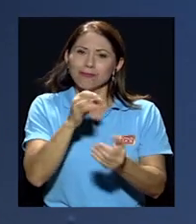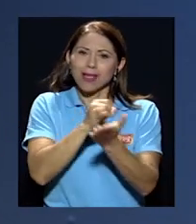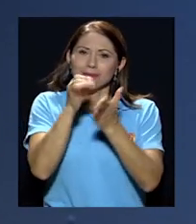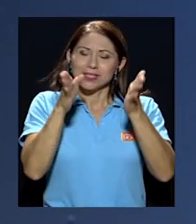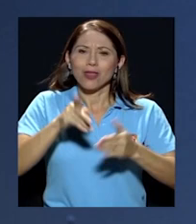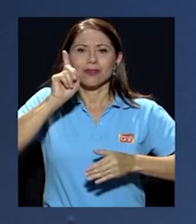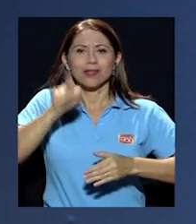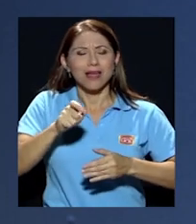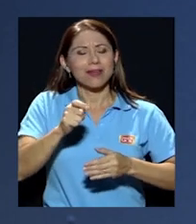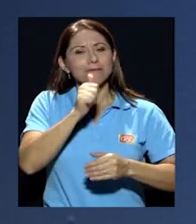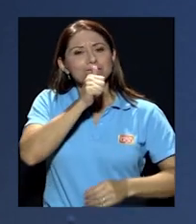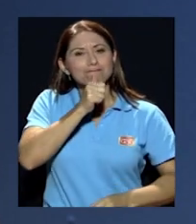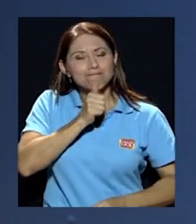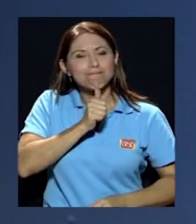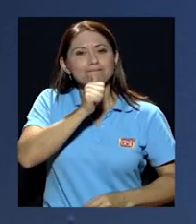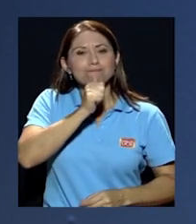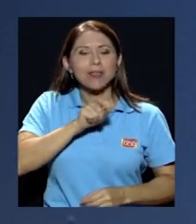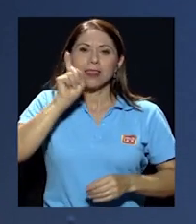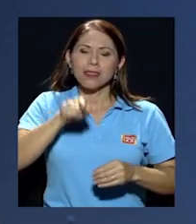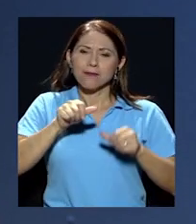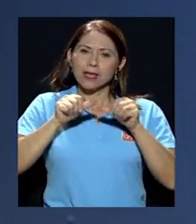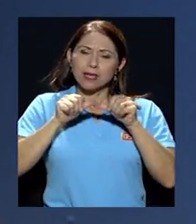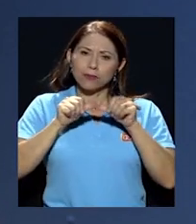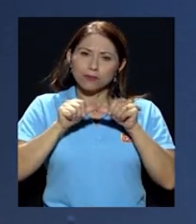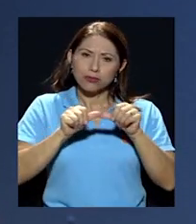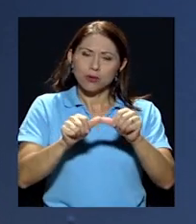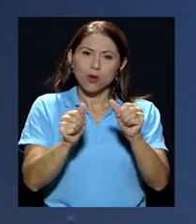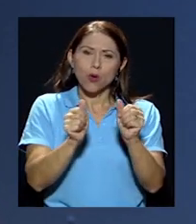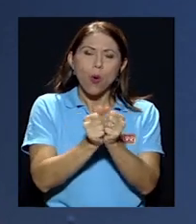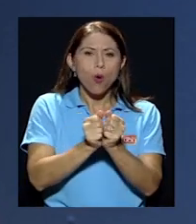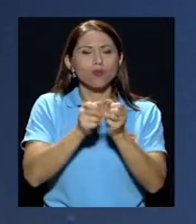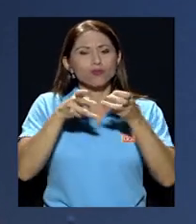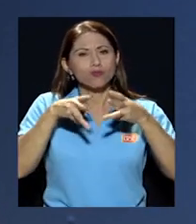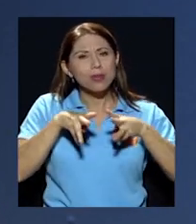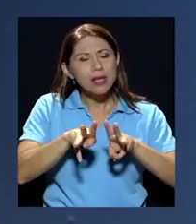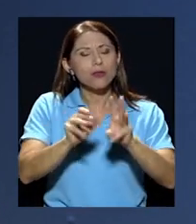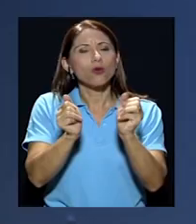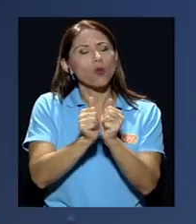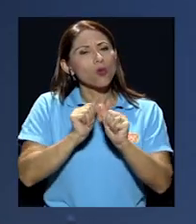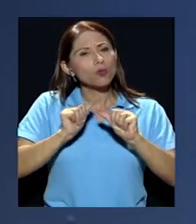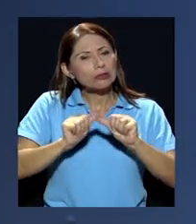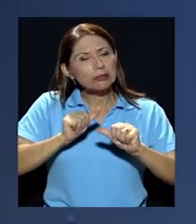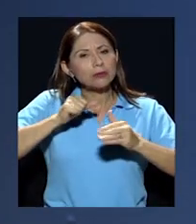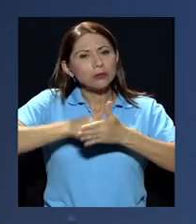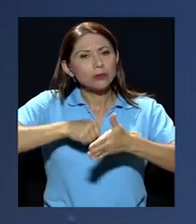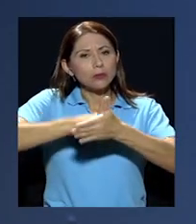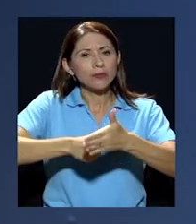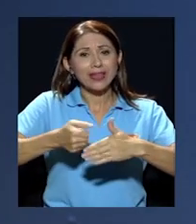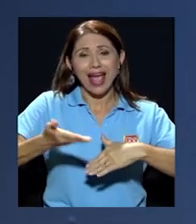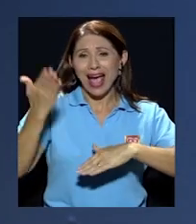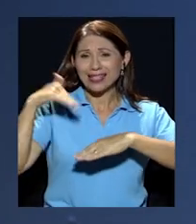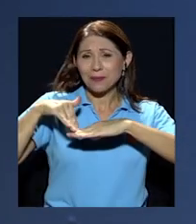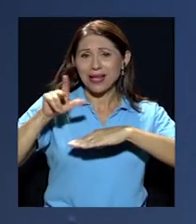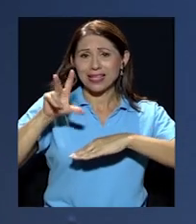tener método, tiene que tener constancia. Y cuando empecé a tratar este tema hace 30 años, me